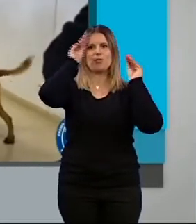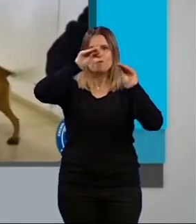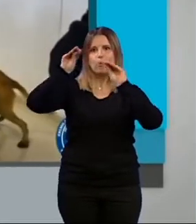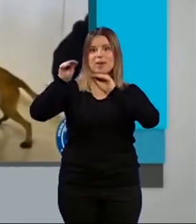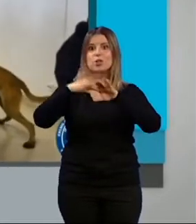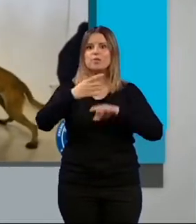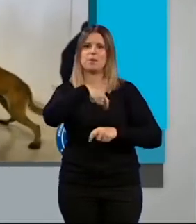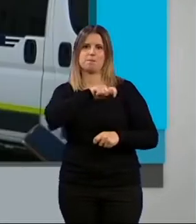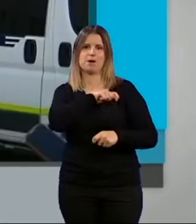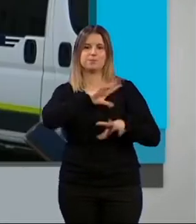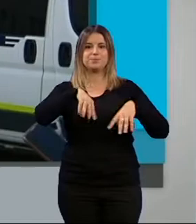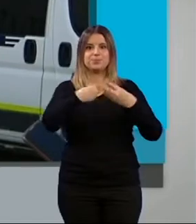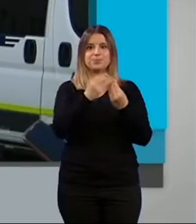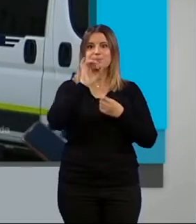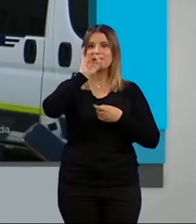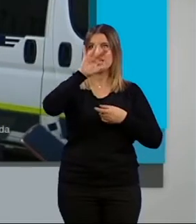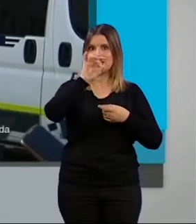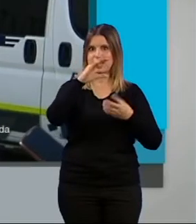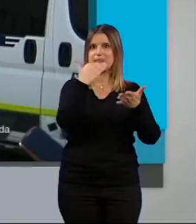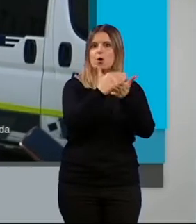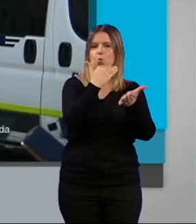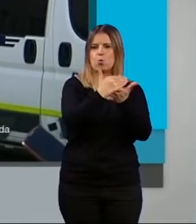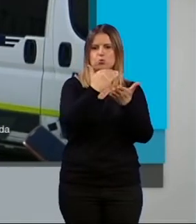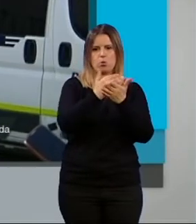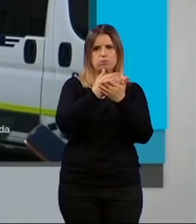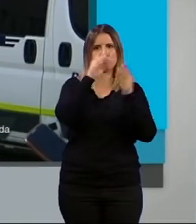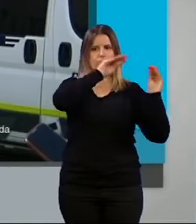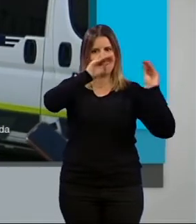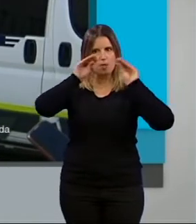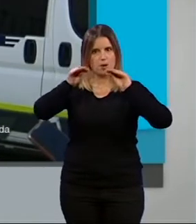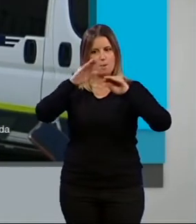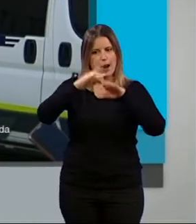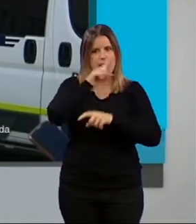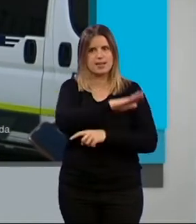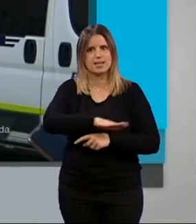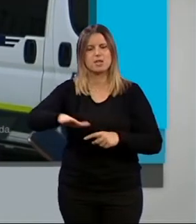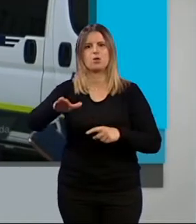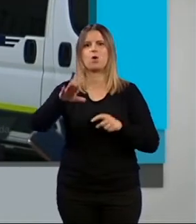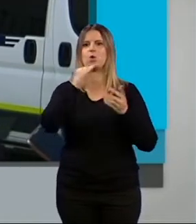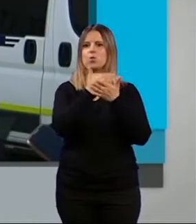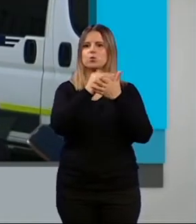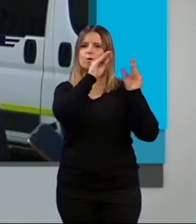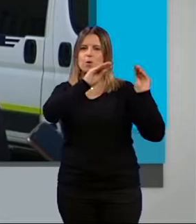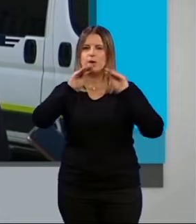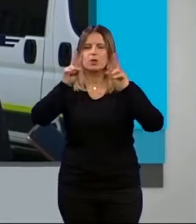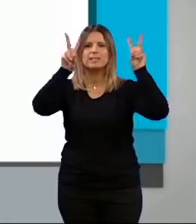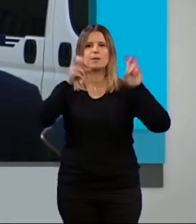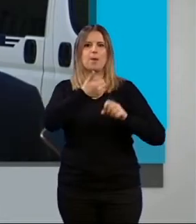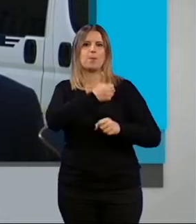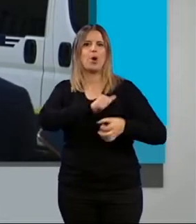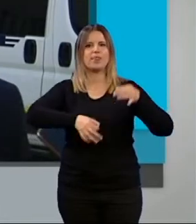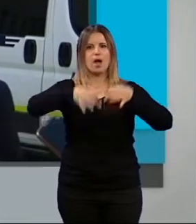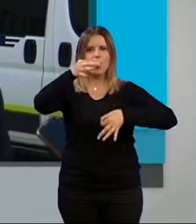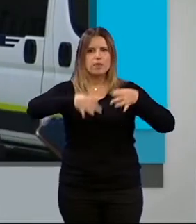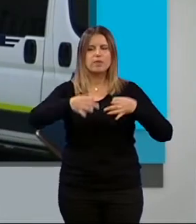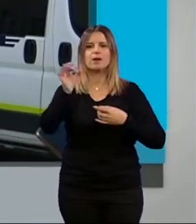Son 15 cursos, cursos de formación para menores, cursos de formación en materia de policía judicial, en